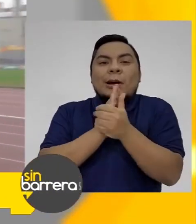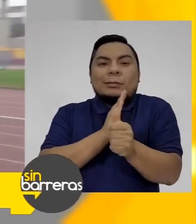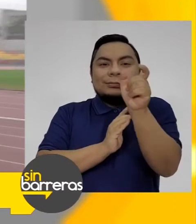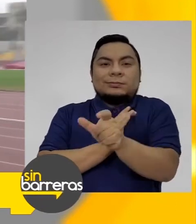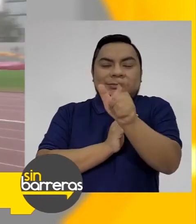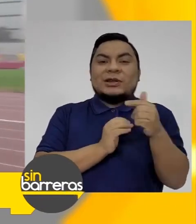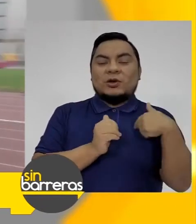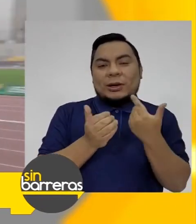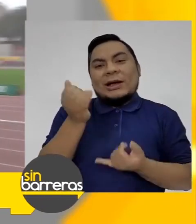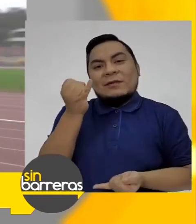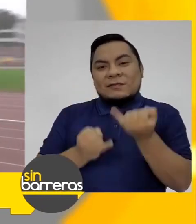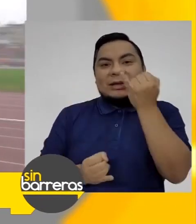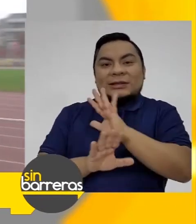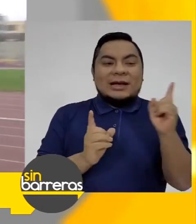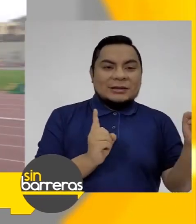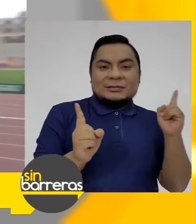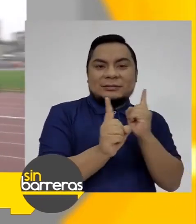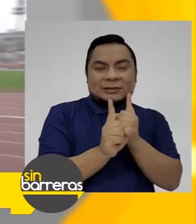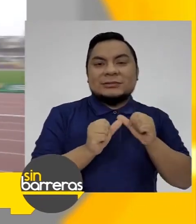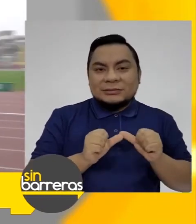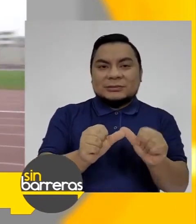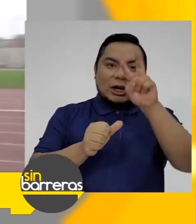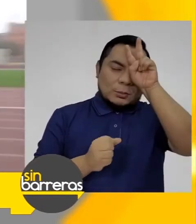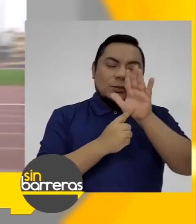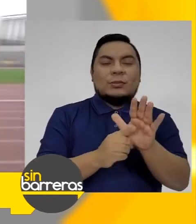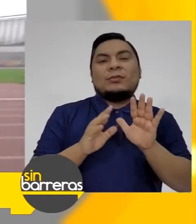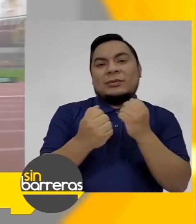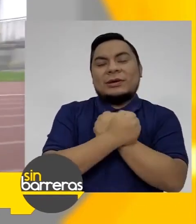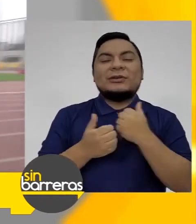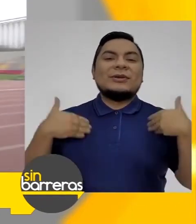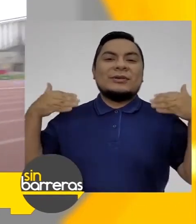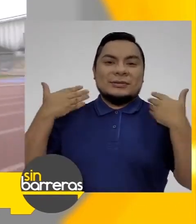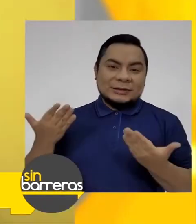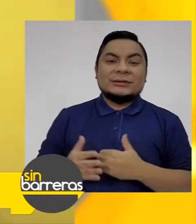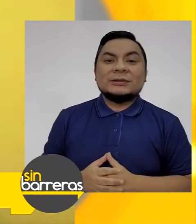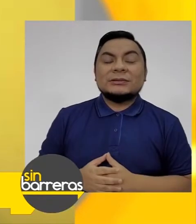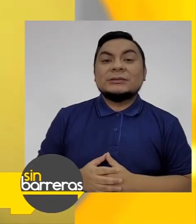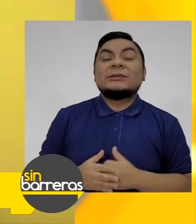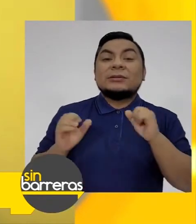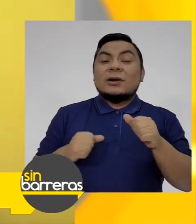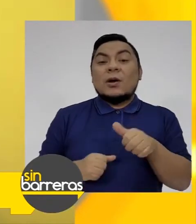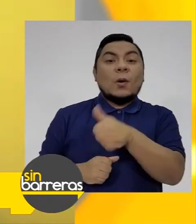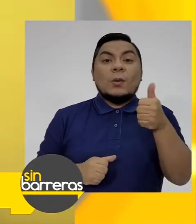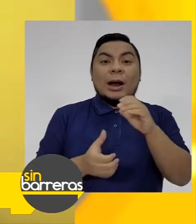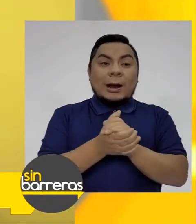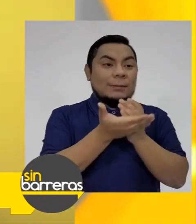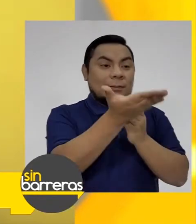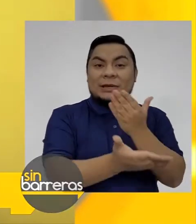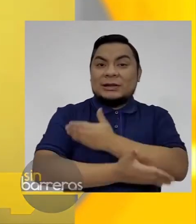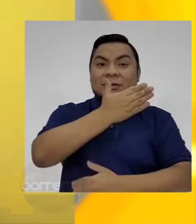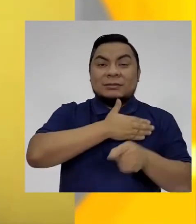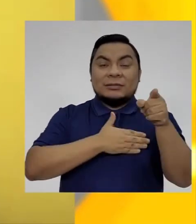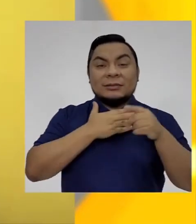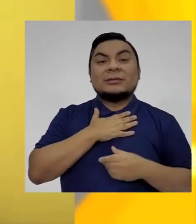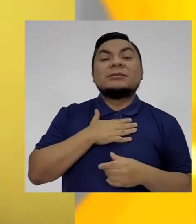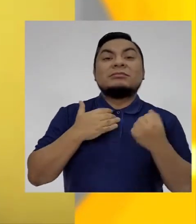otras personas que también sigan representando a nuestro querido Perú y ya estaría contento si otro de mis compañeros